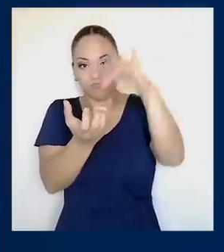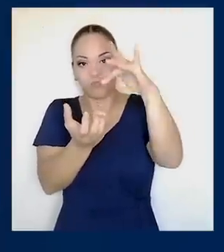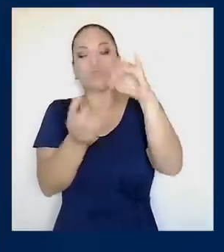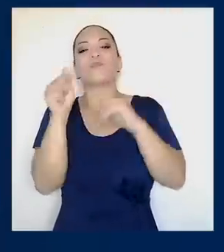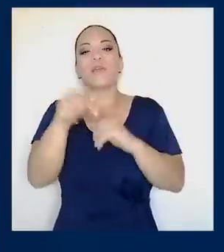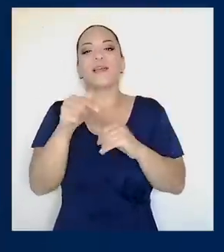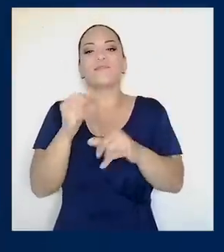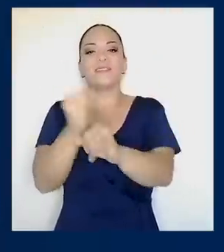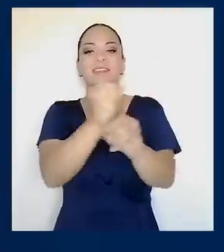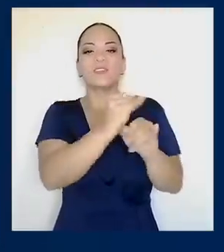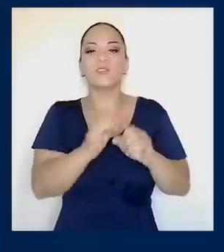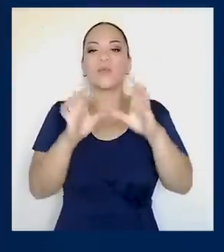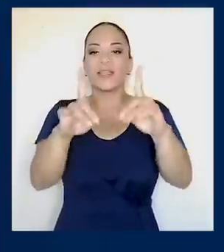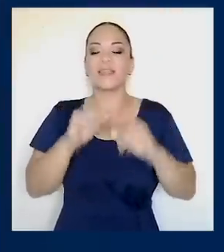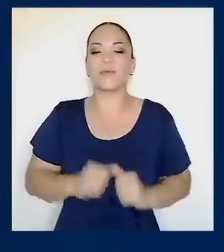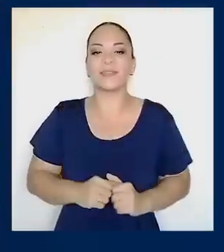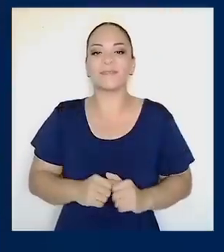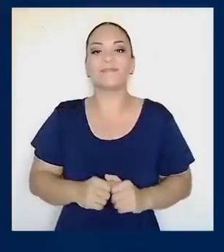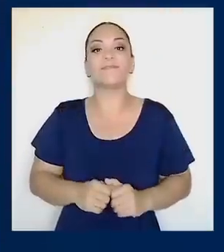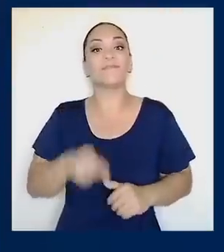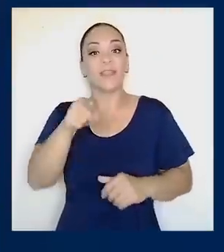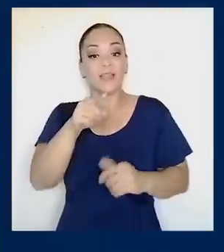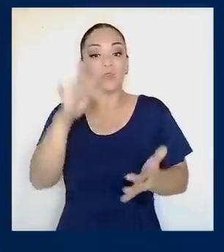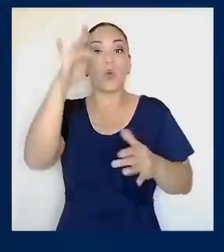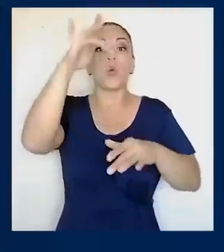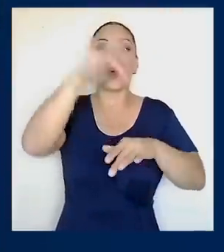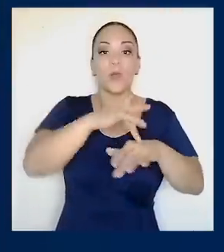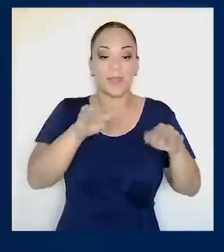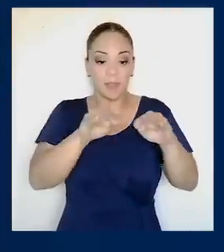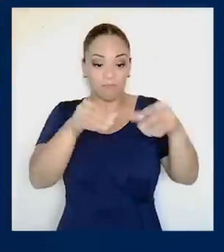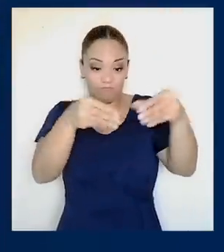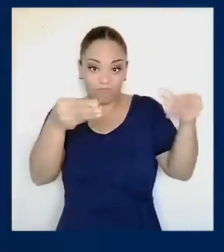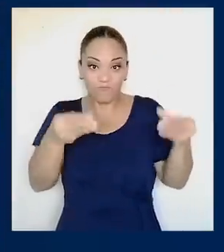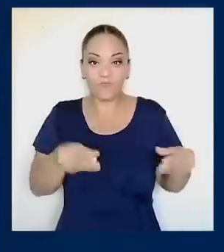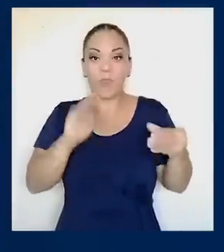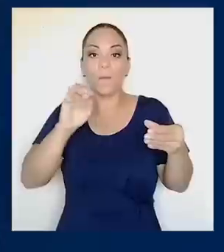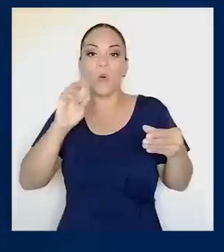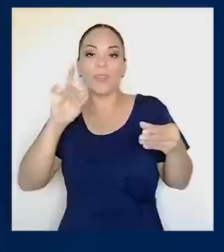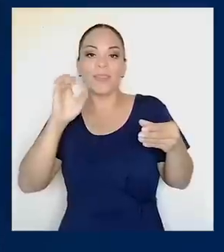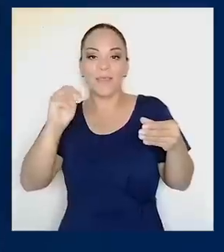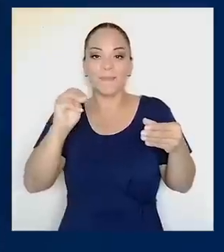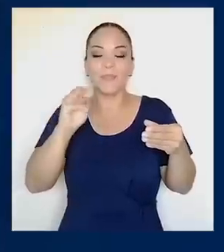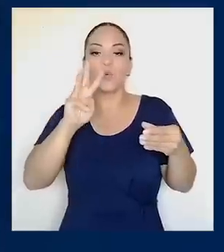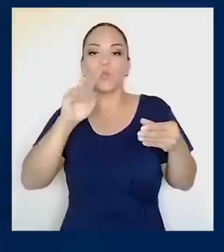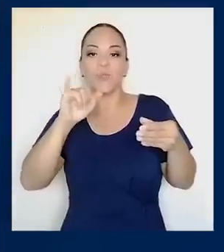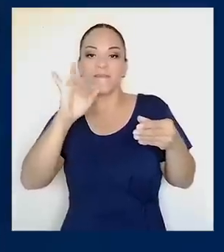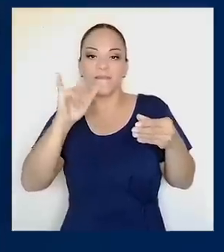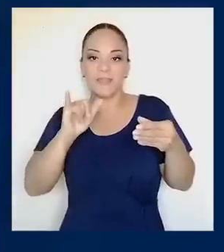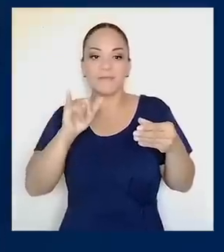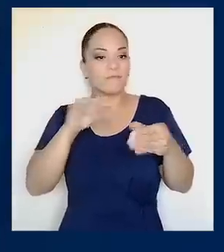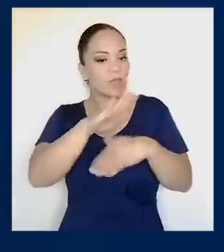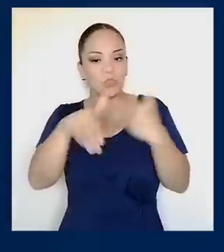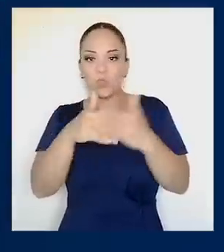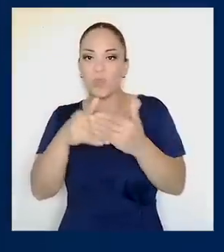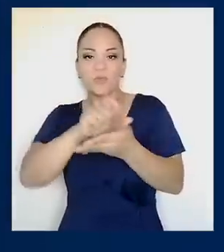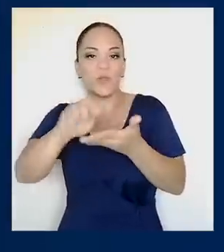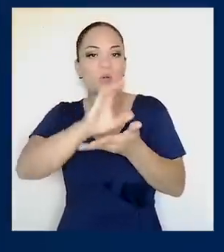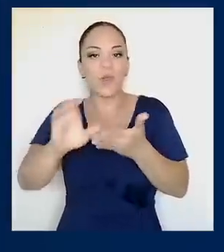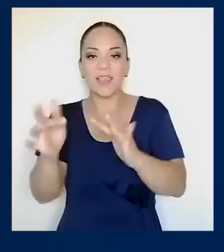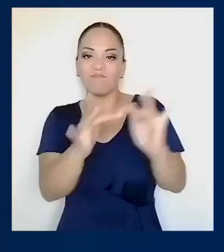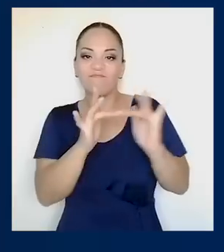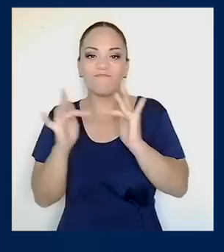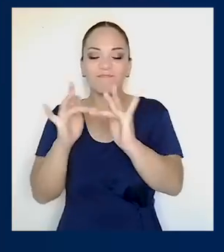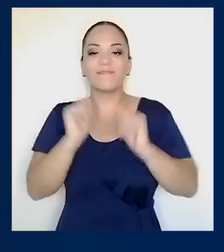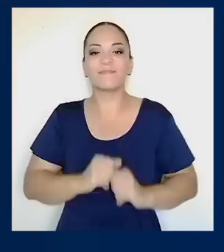centro educativo. Esta se conecta a su vez a un modem Wi-Fi que permite una conexión inalámbrica en toda la escuela o